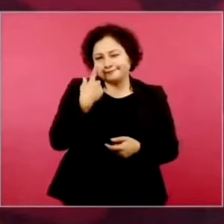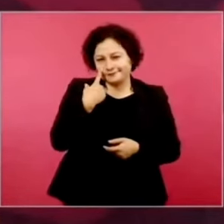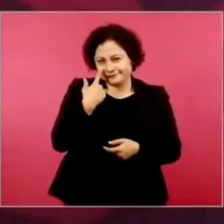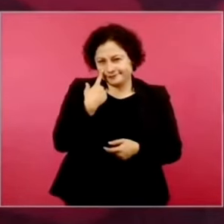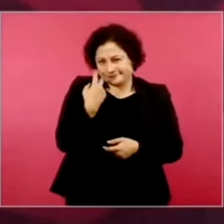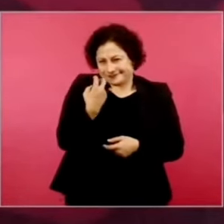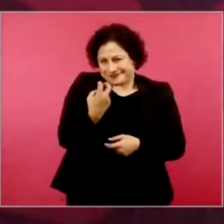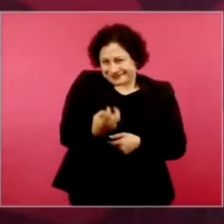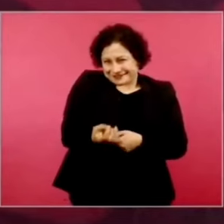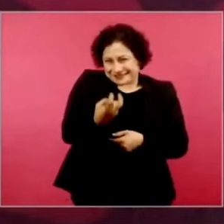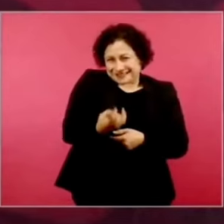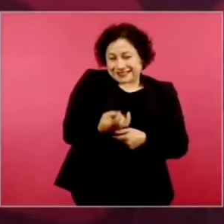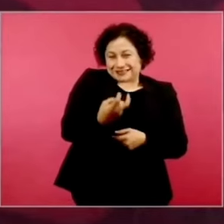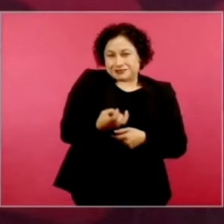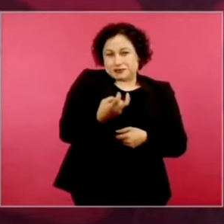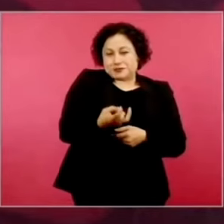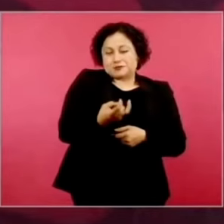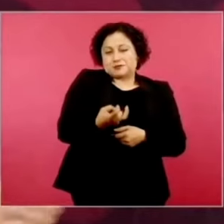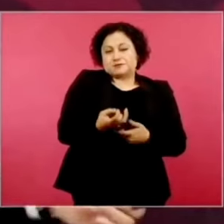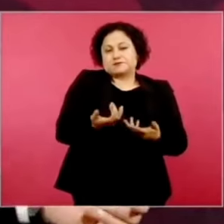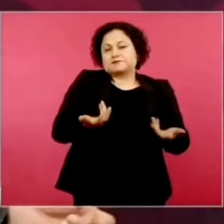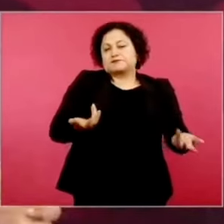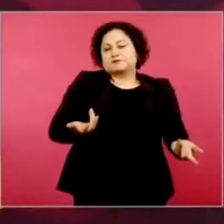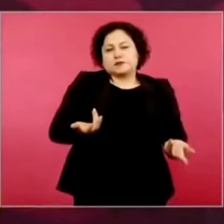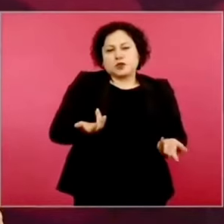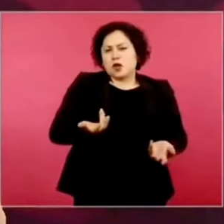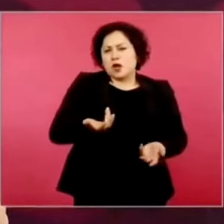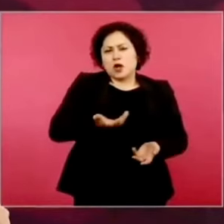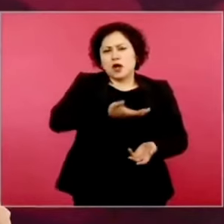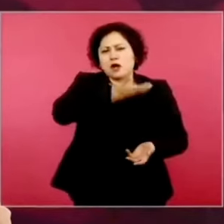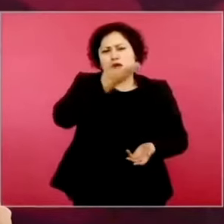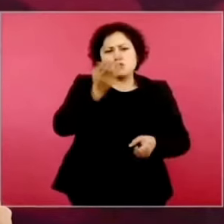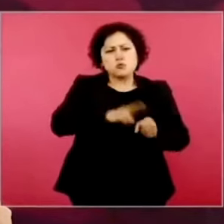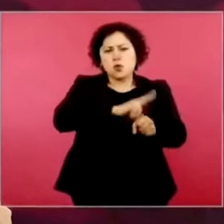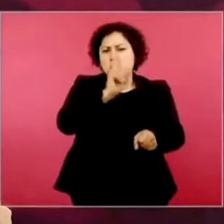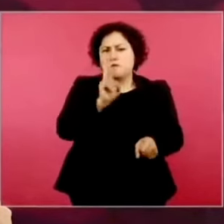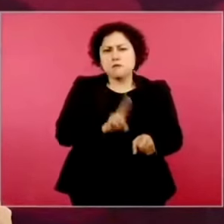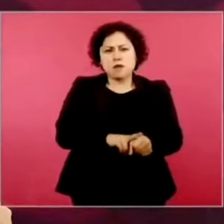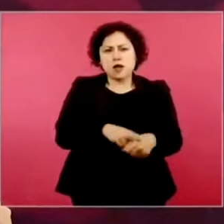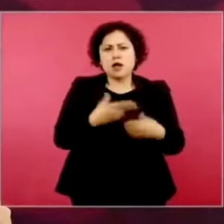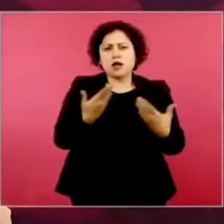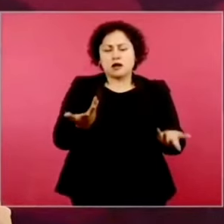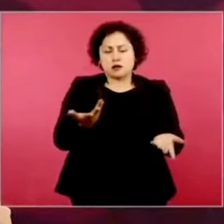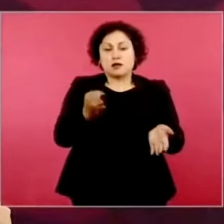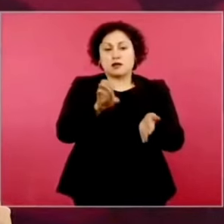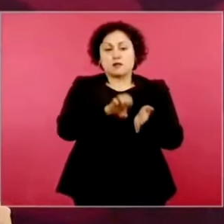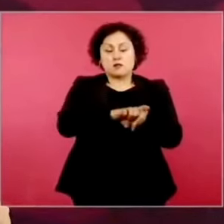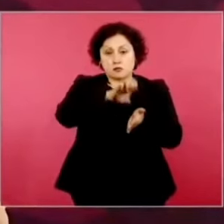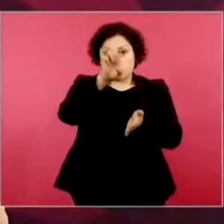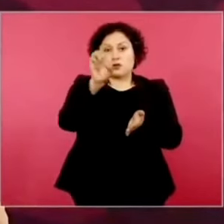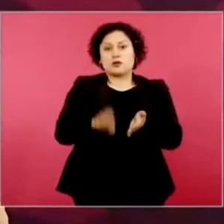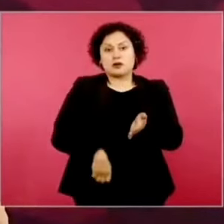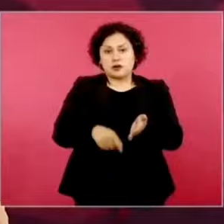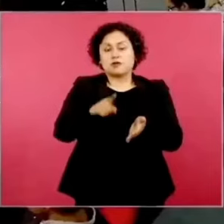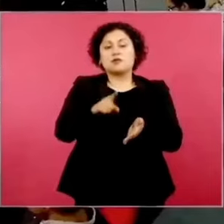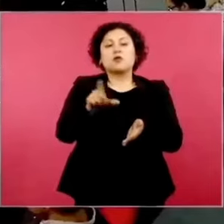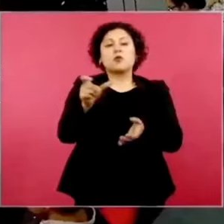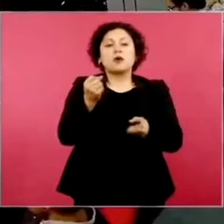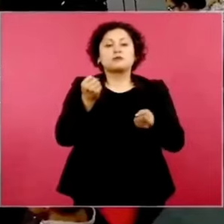común cuando uno recorre todo el país,